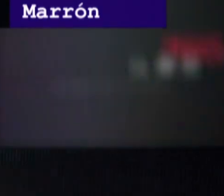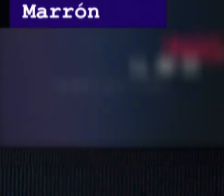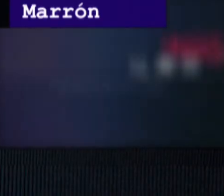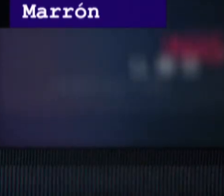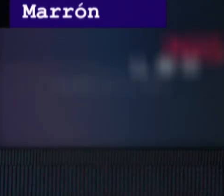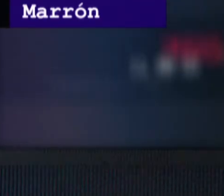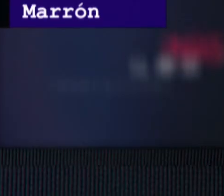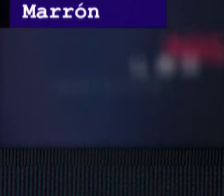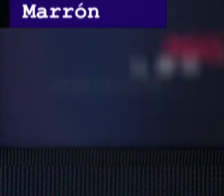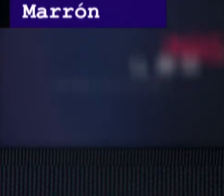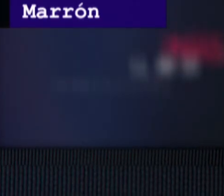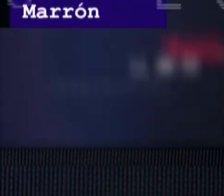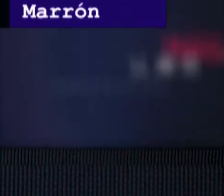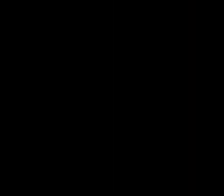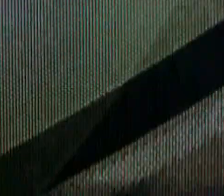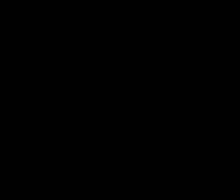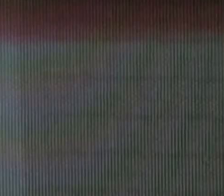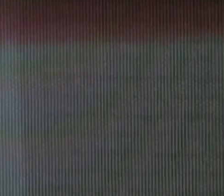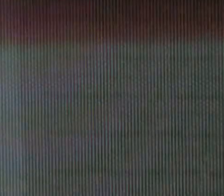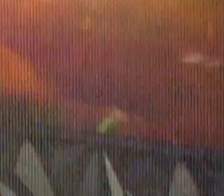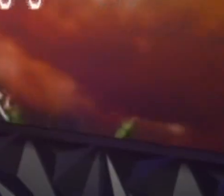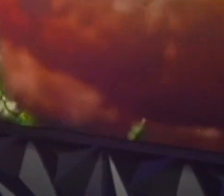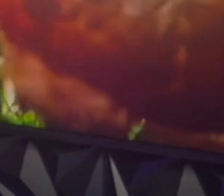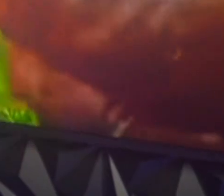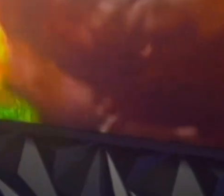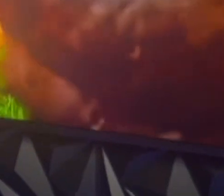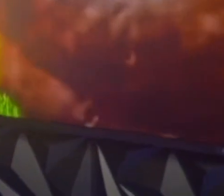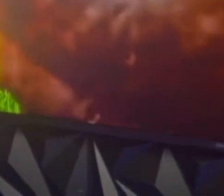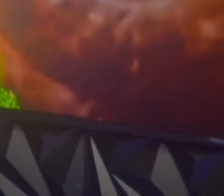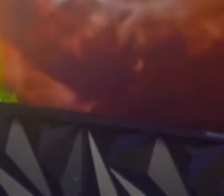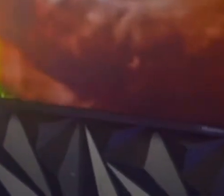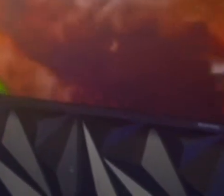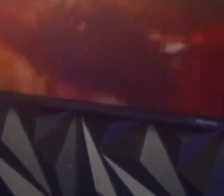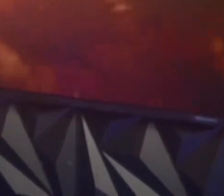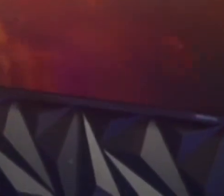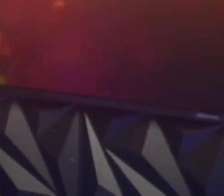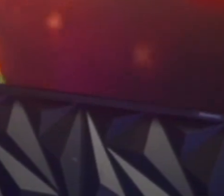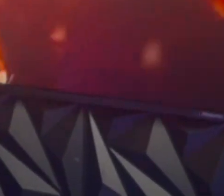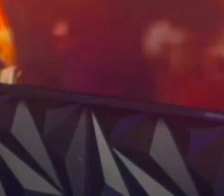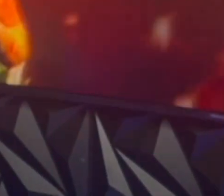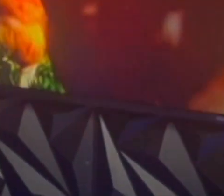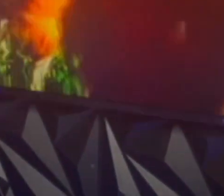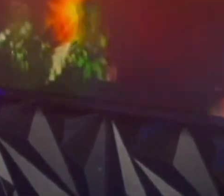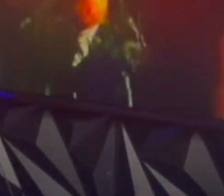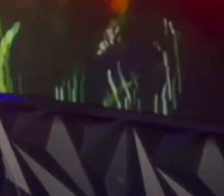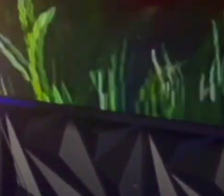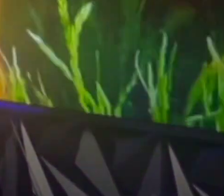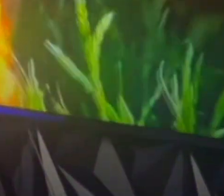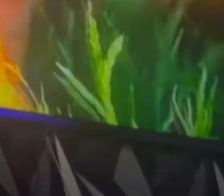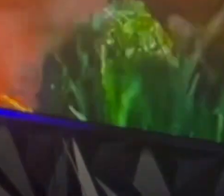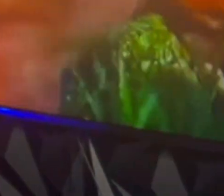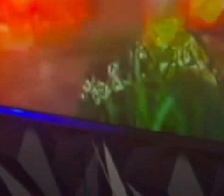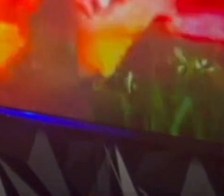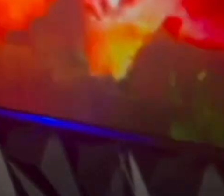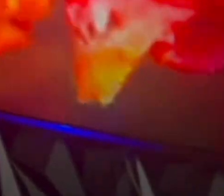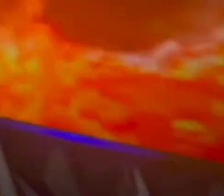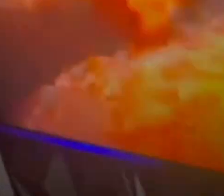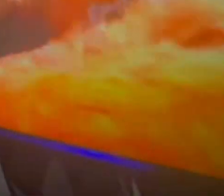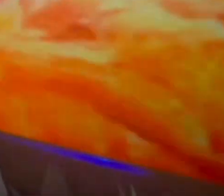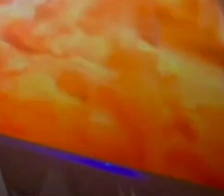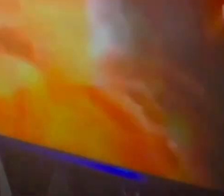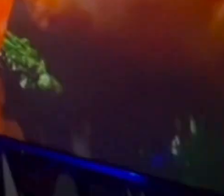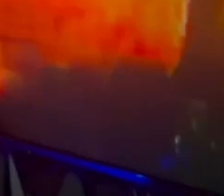arresto. Por abusar de los animales. Crueldad a los animales. Y tener una relación sexual